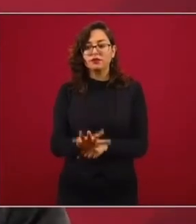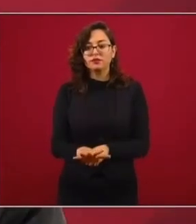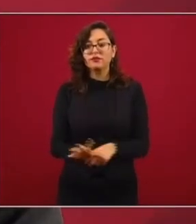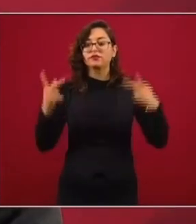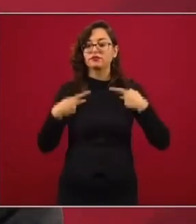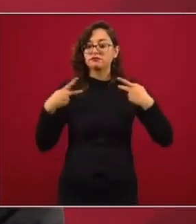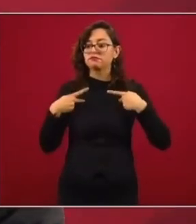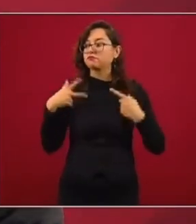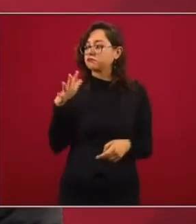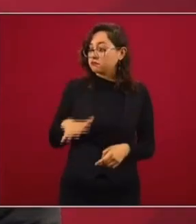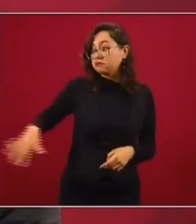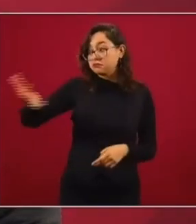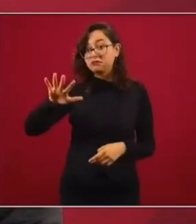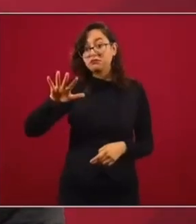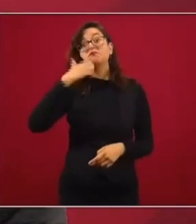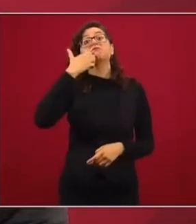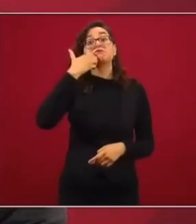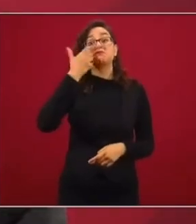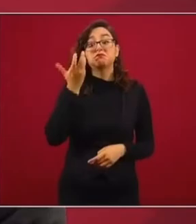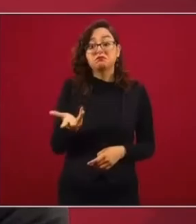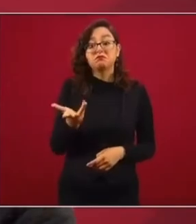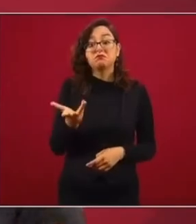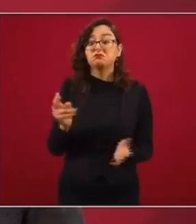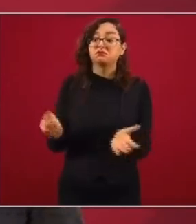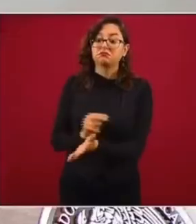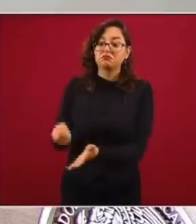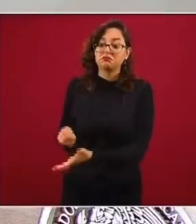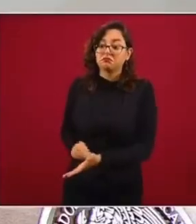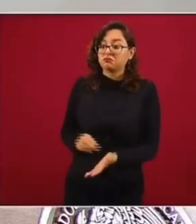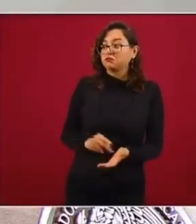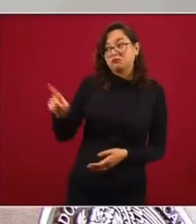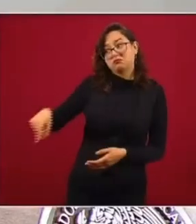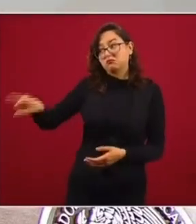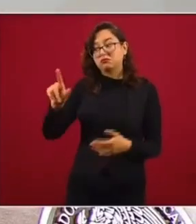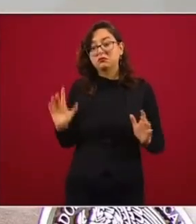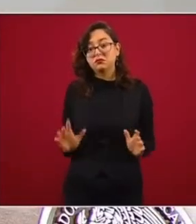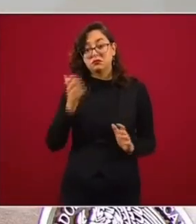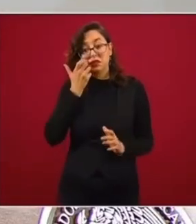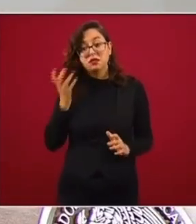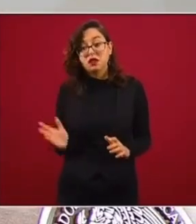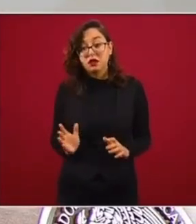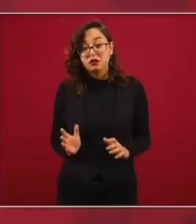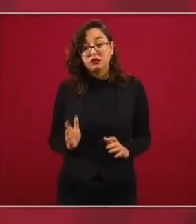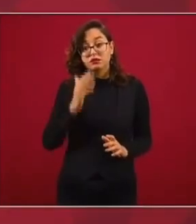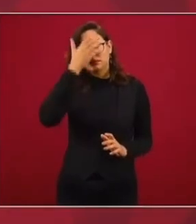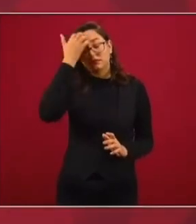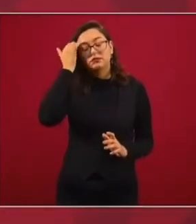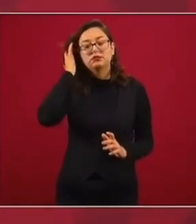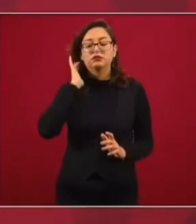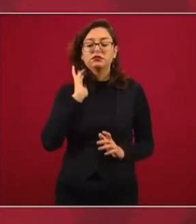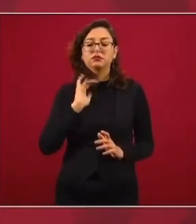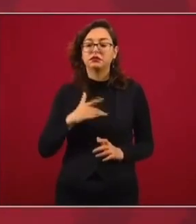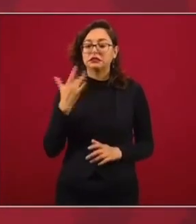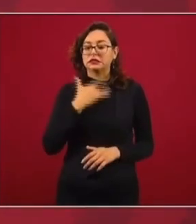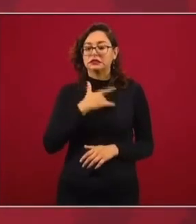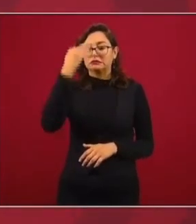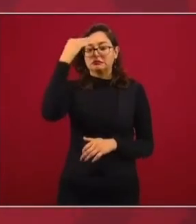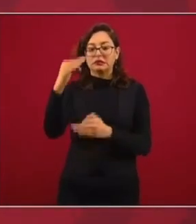las aportaran a los ciudadanos. Si no alcanza el tiempo,